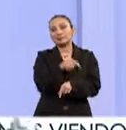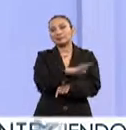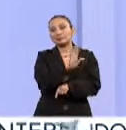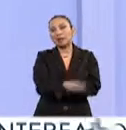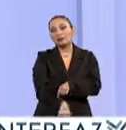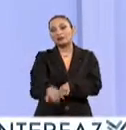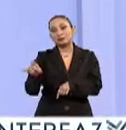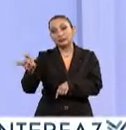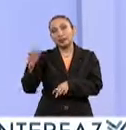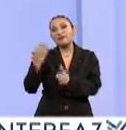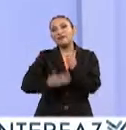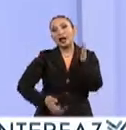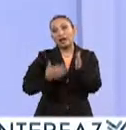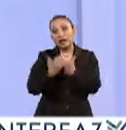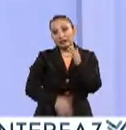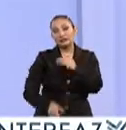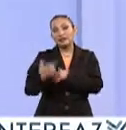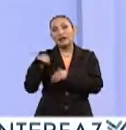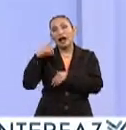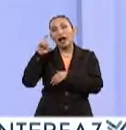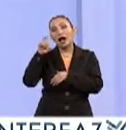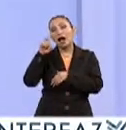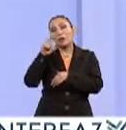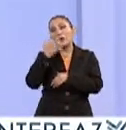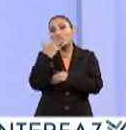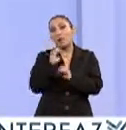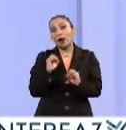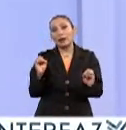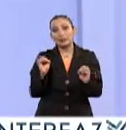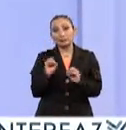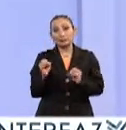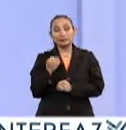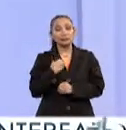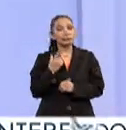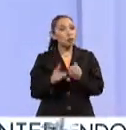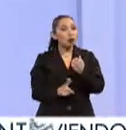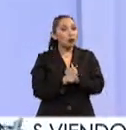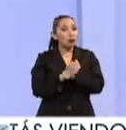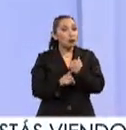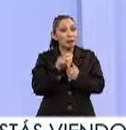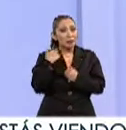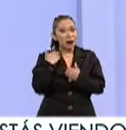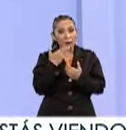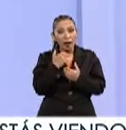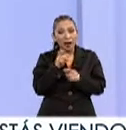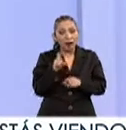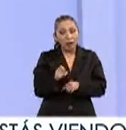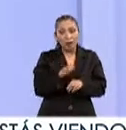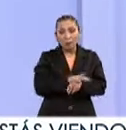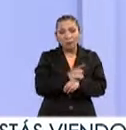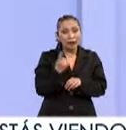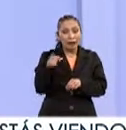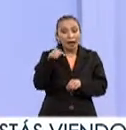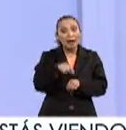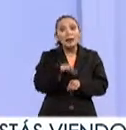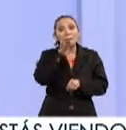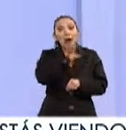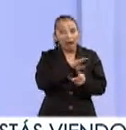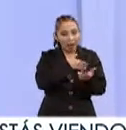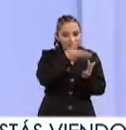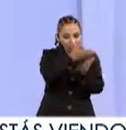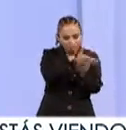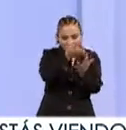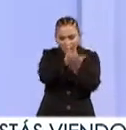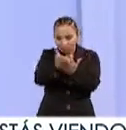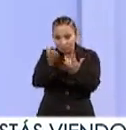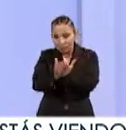se aducen la falta de acceso al agua potable. Uno de los problemas de la escasez del agua radica en la mala distribución.